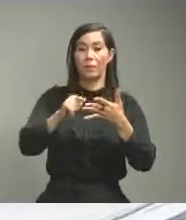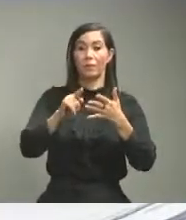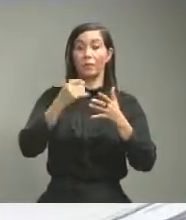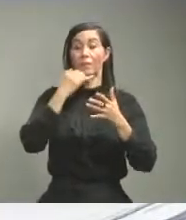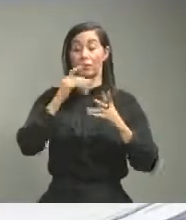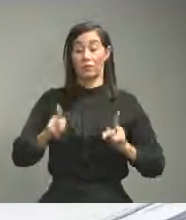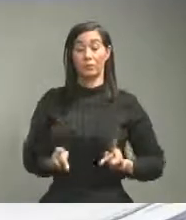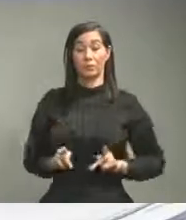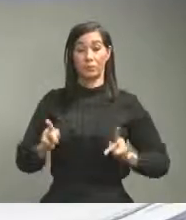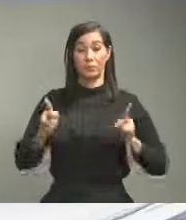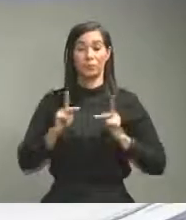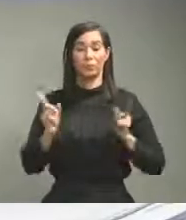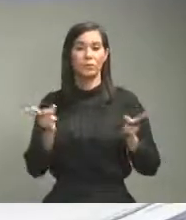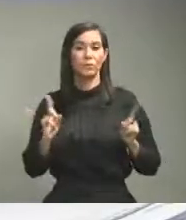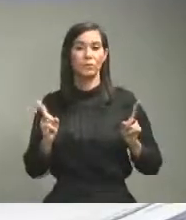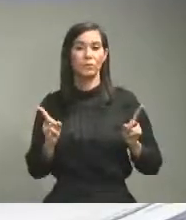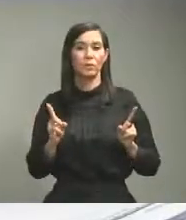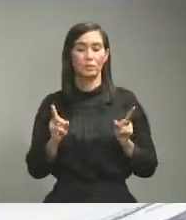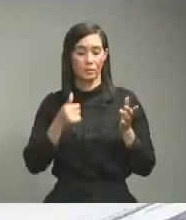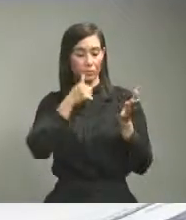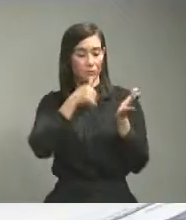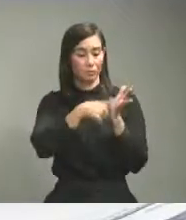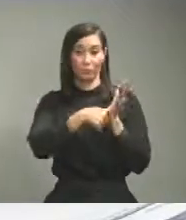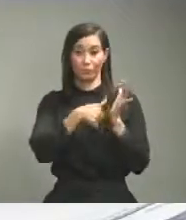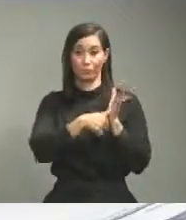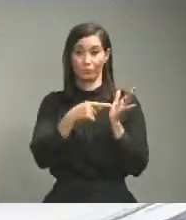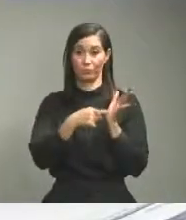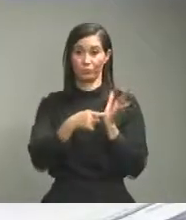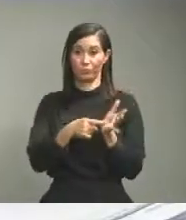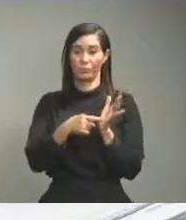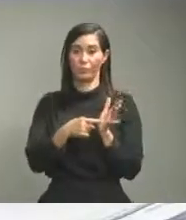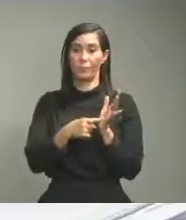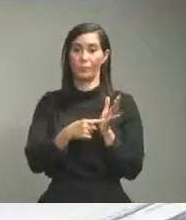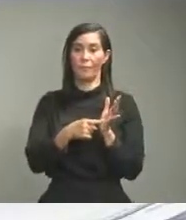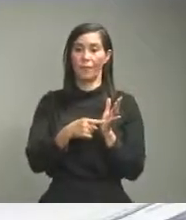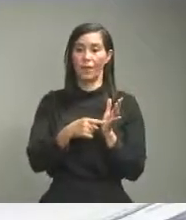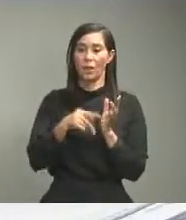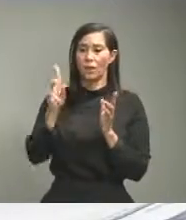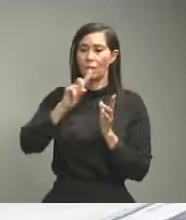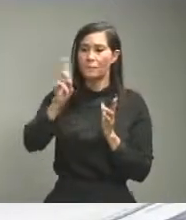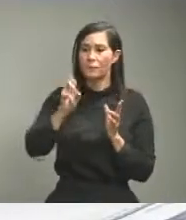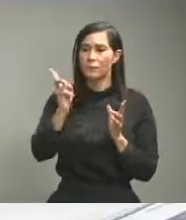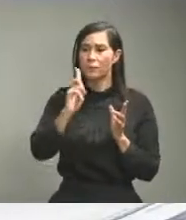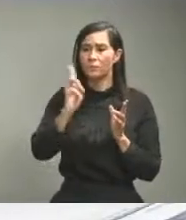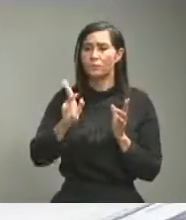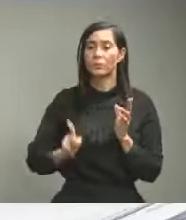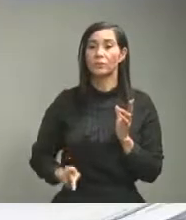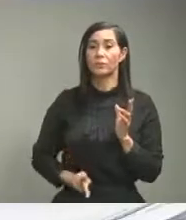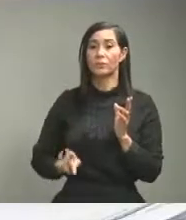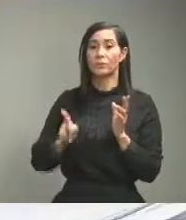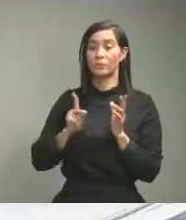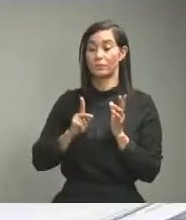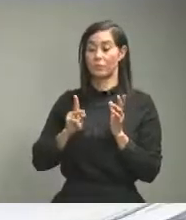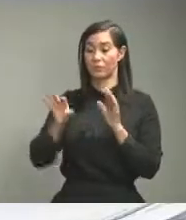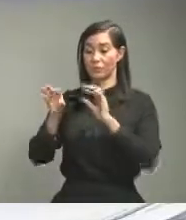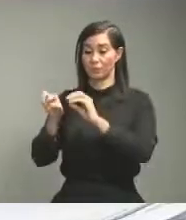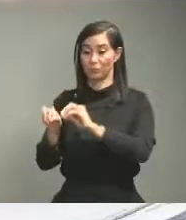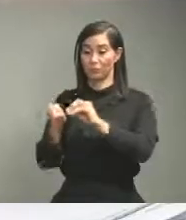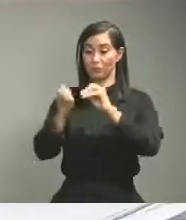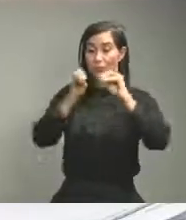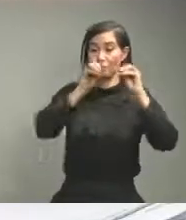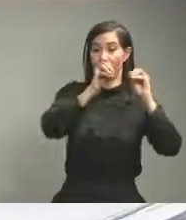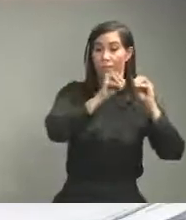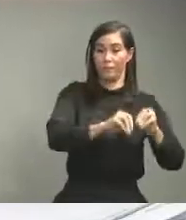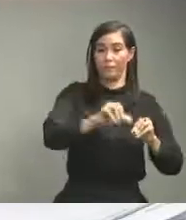residencia por la cédula y resulta que cuando se hace la investigación la persona reside